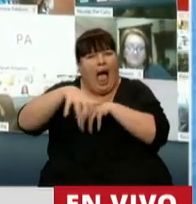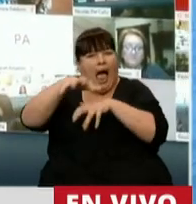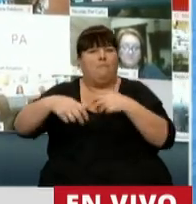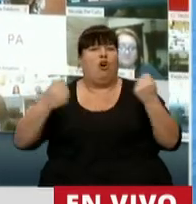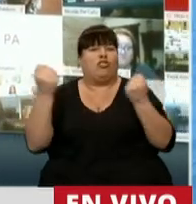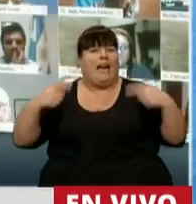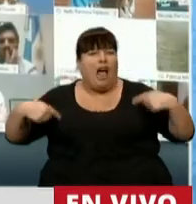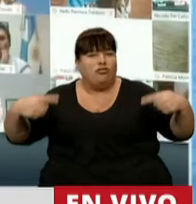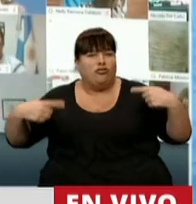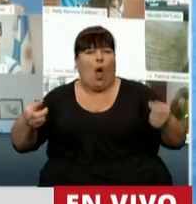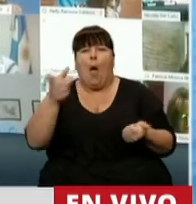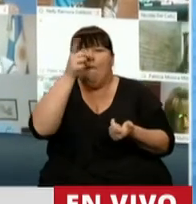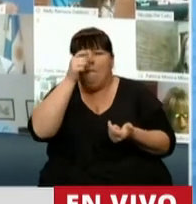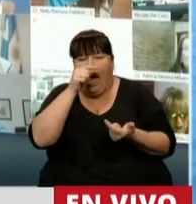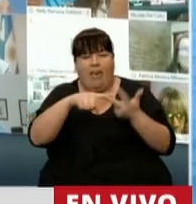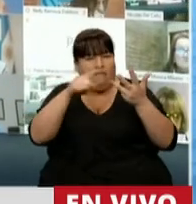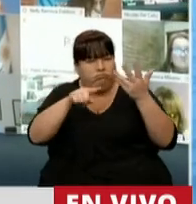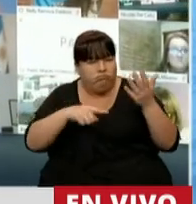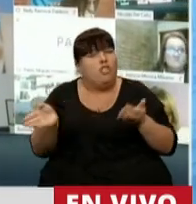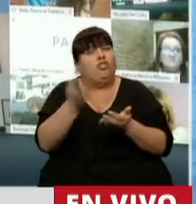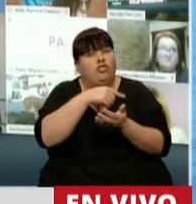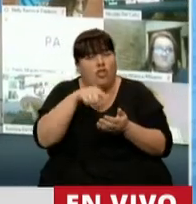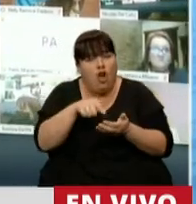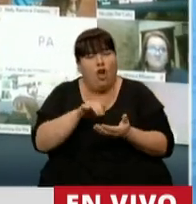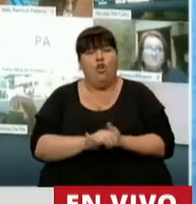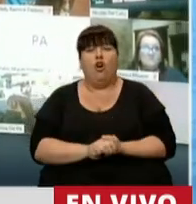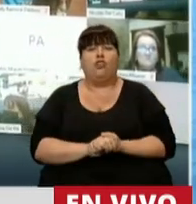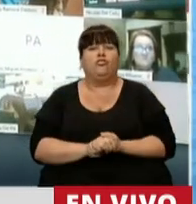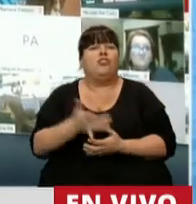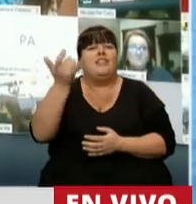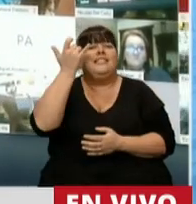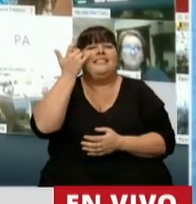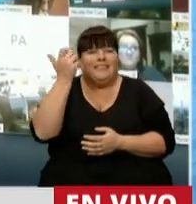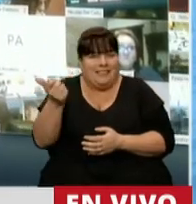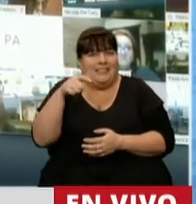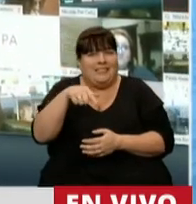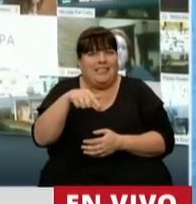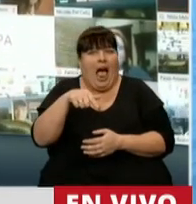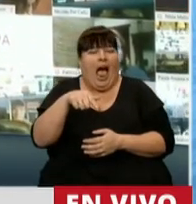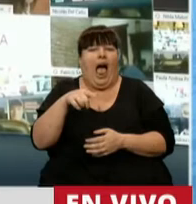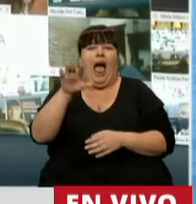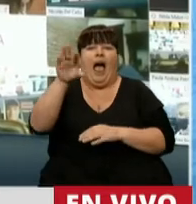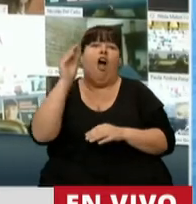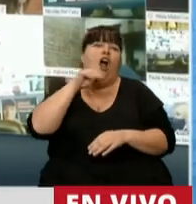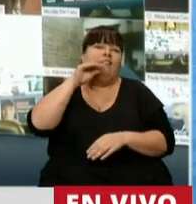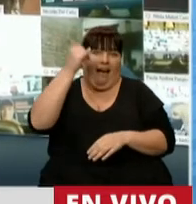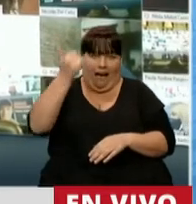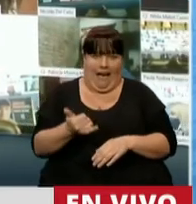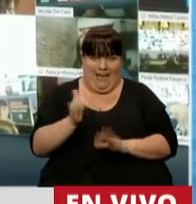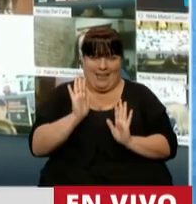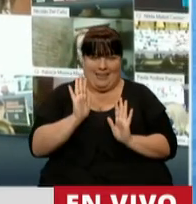tractores, madera, que están ya tomando horas extras.